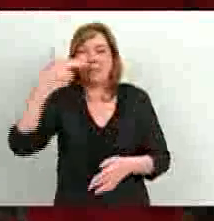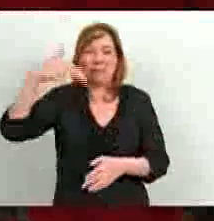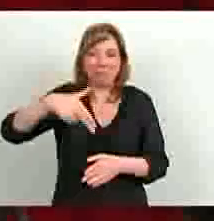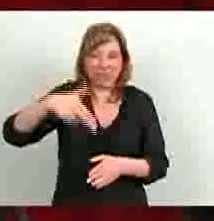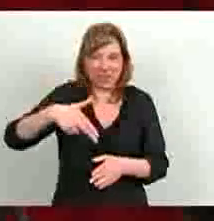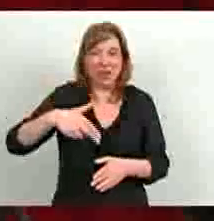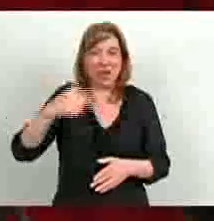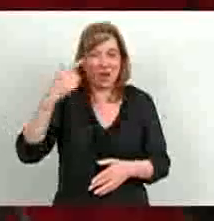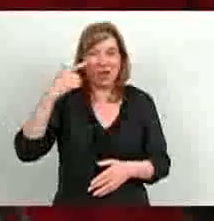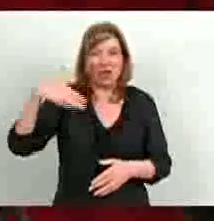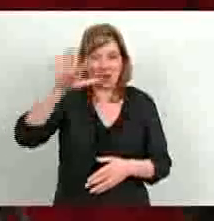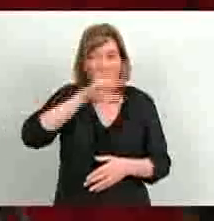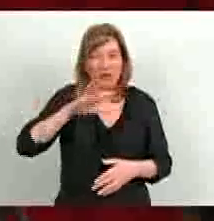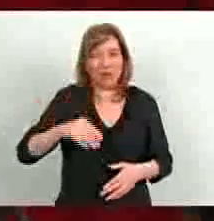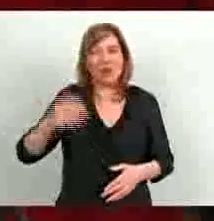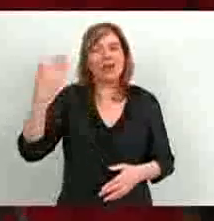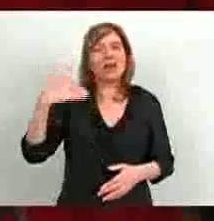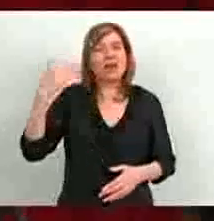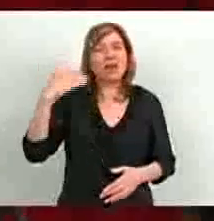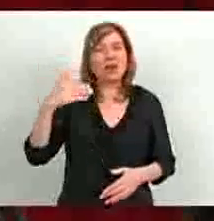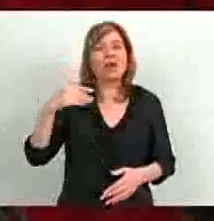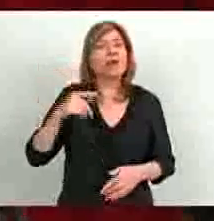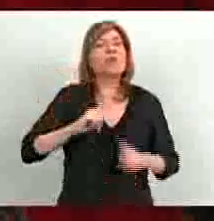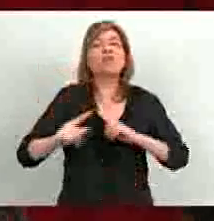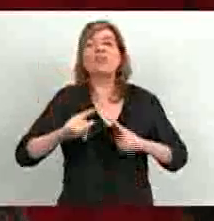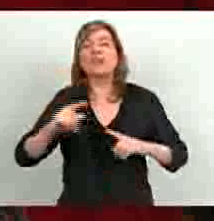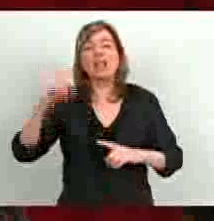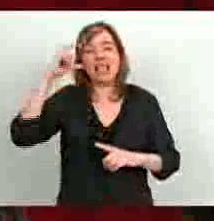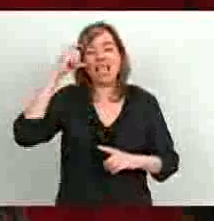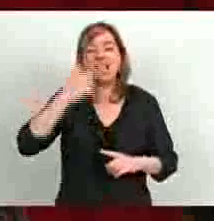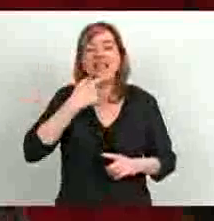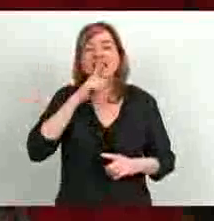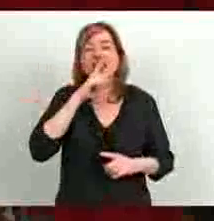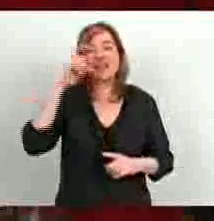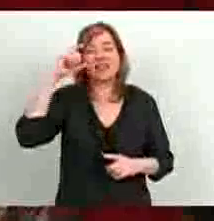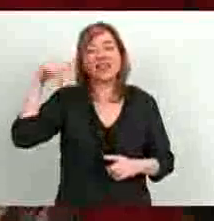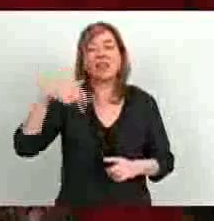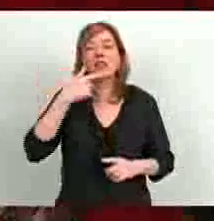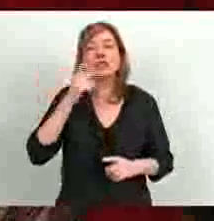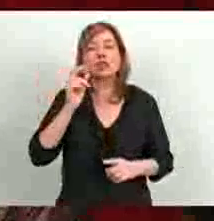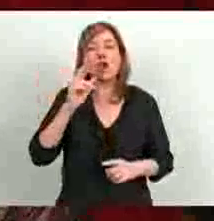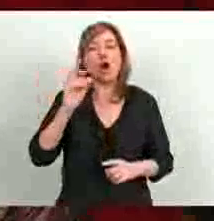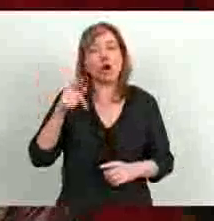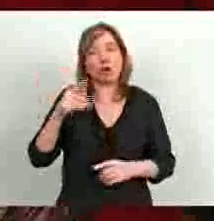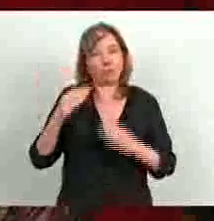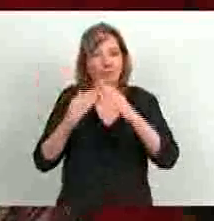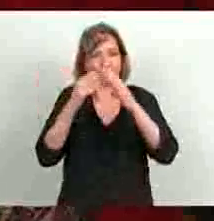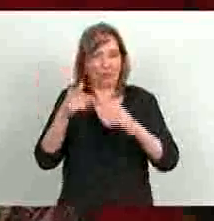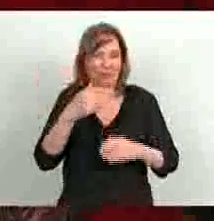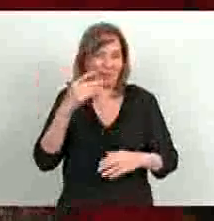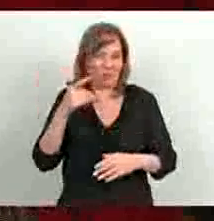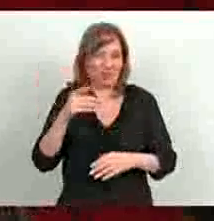que dirigió más tarde el señor José Extensoro, que fue su titular, y que realmente pese a estar